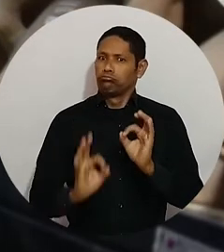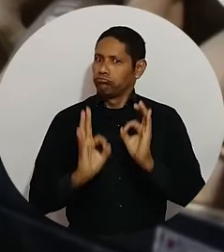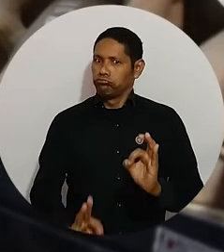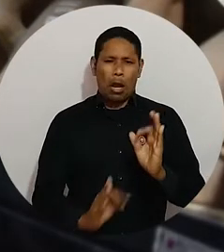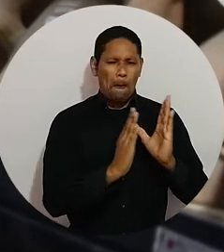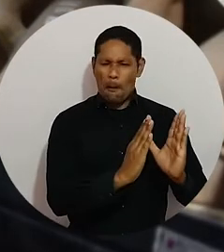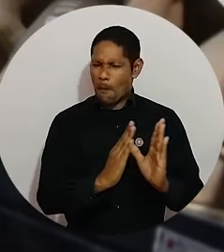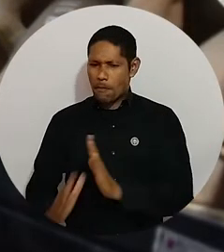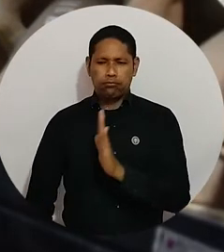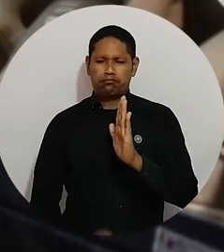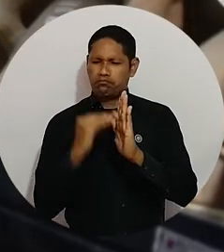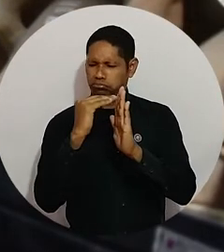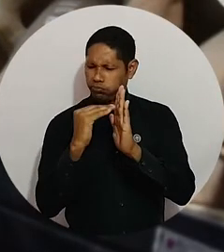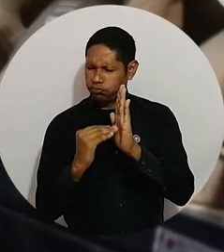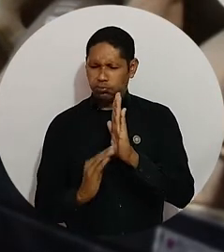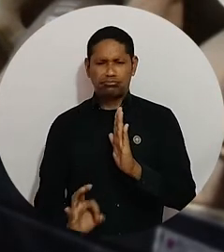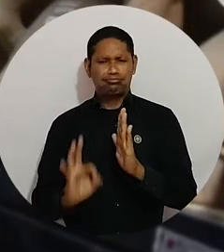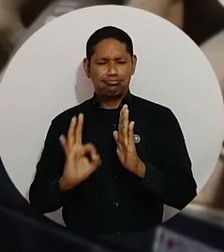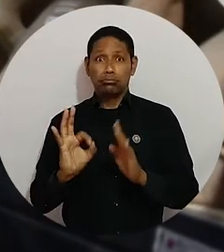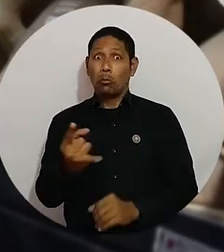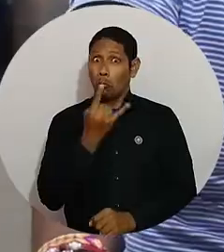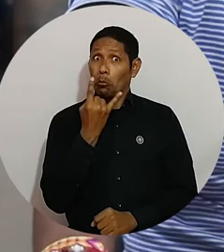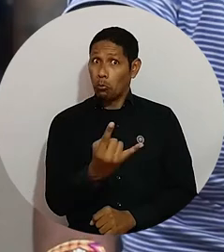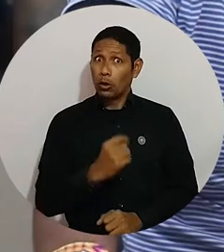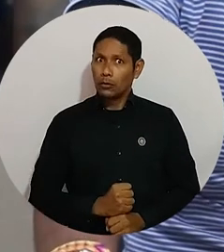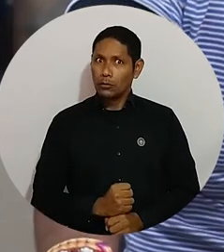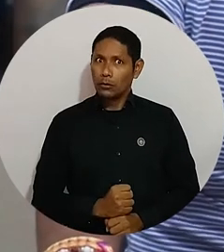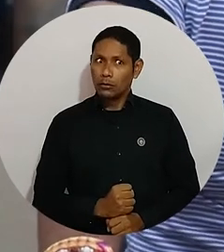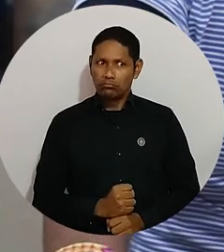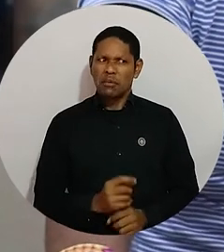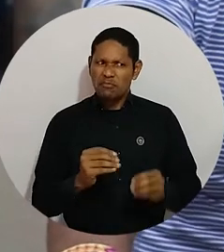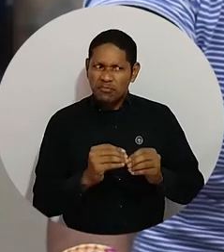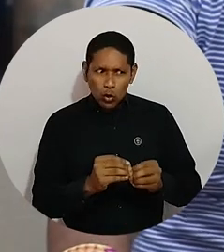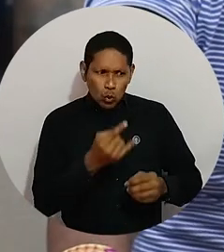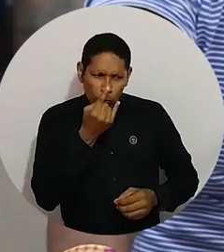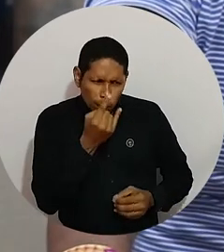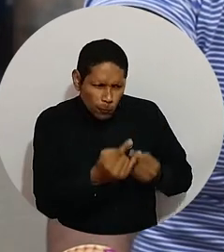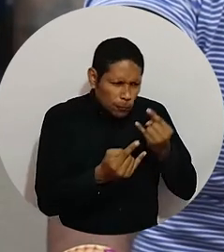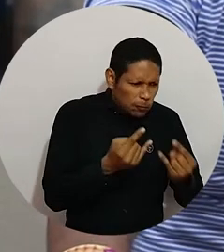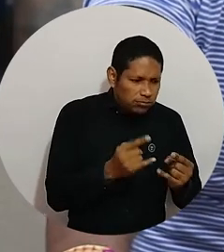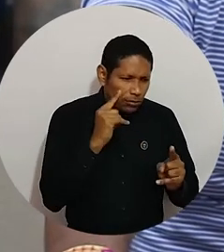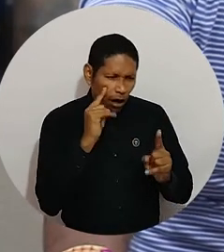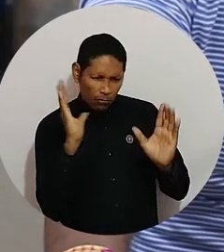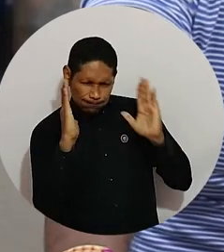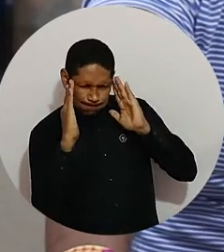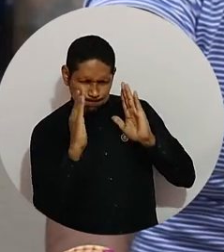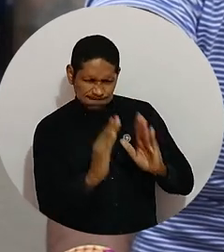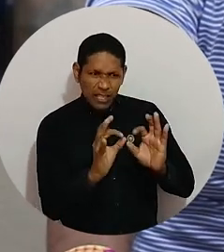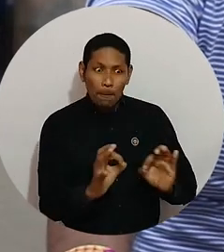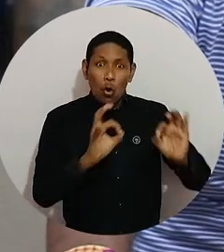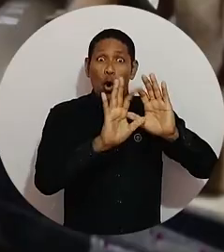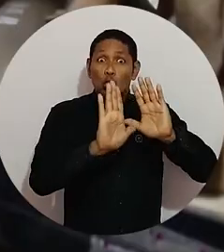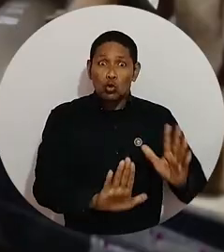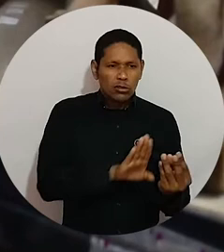muy bien organizado, me pareció muy interesante la forma en que lo plantearon, porque ellos también el interés que tuvieron lo enfocaron